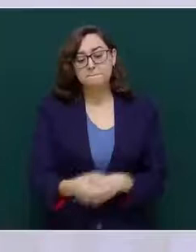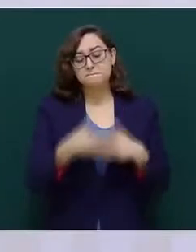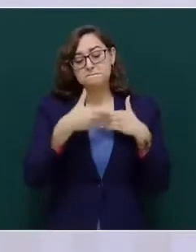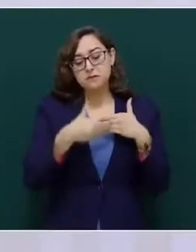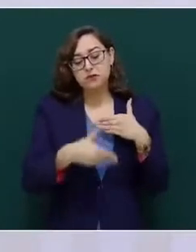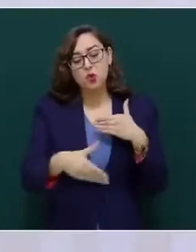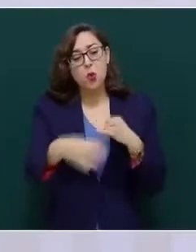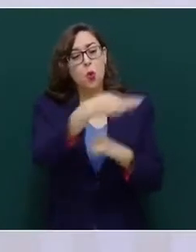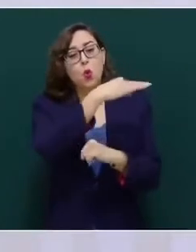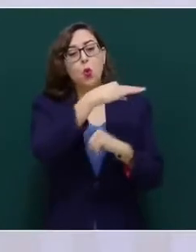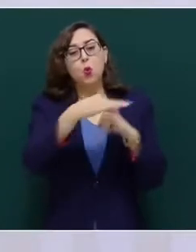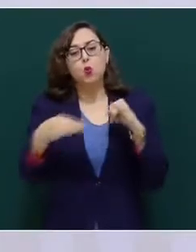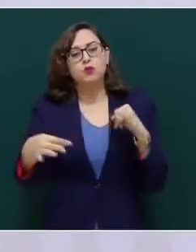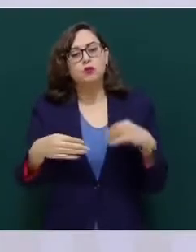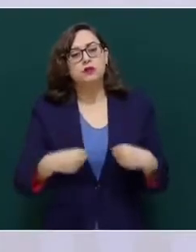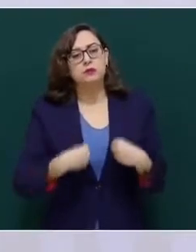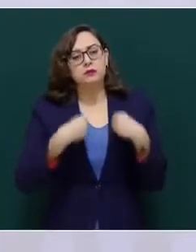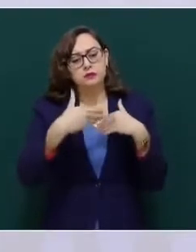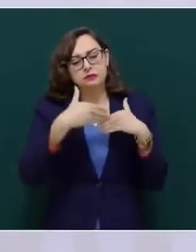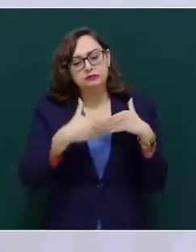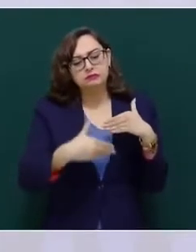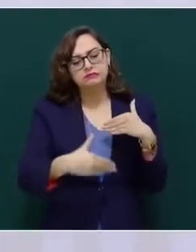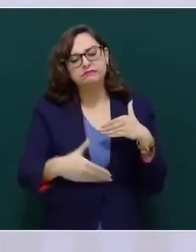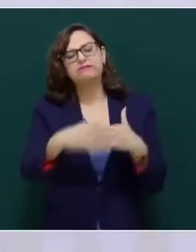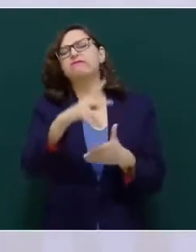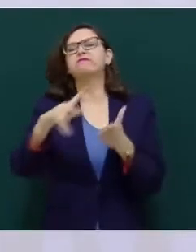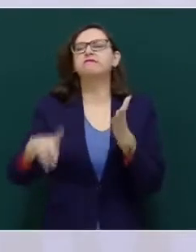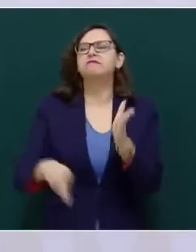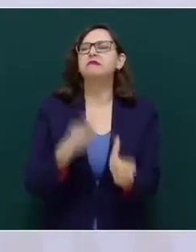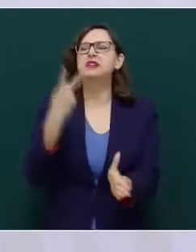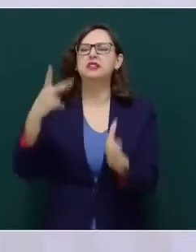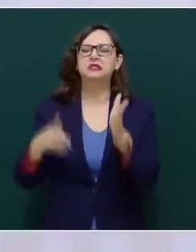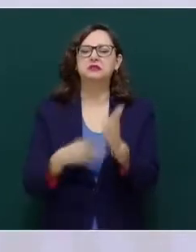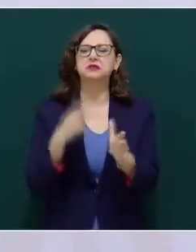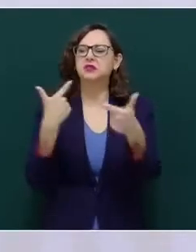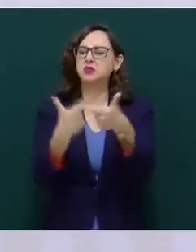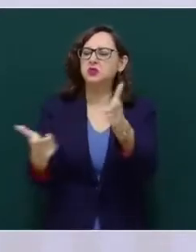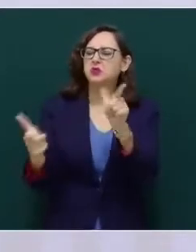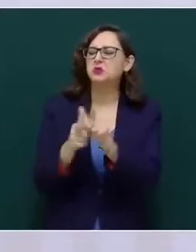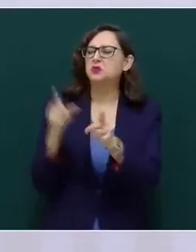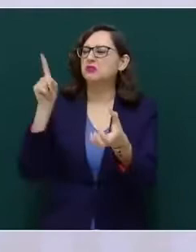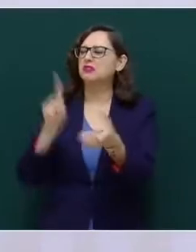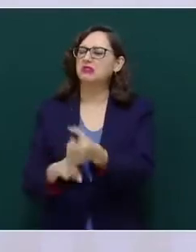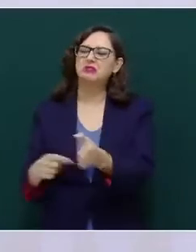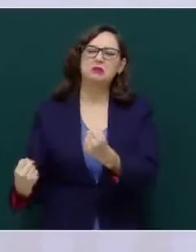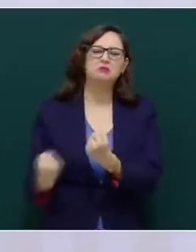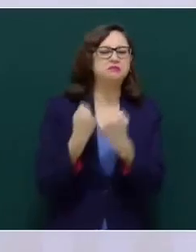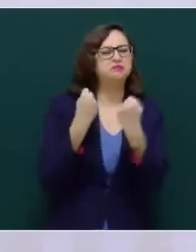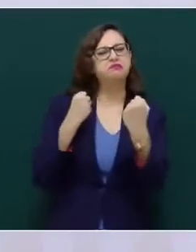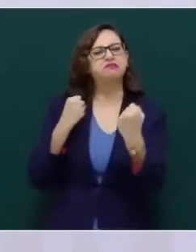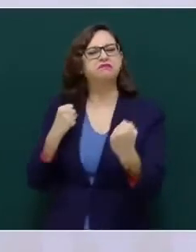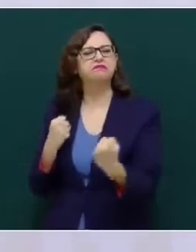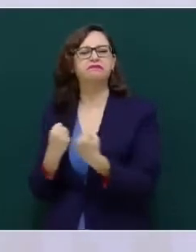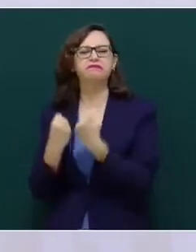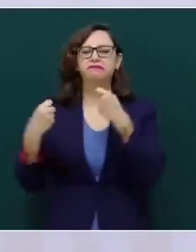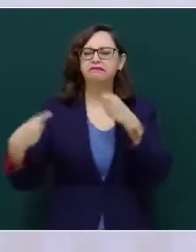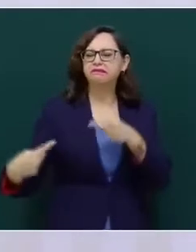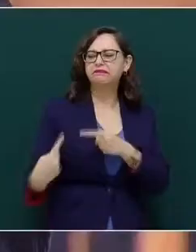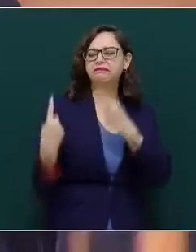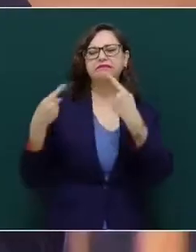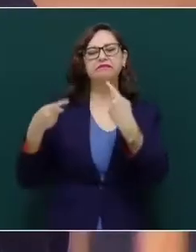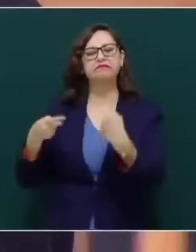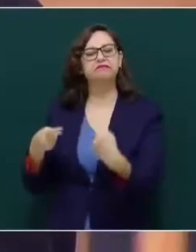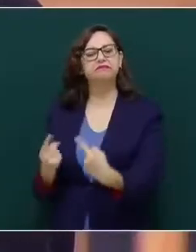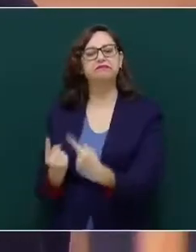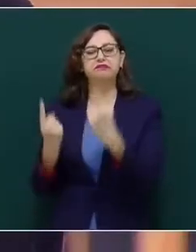marcado por las constantes divisiones en las filas liberales, que